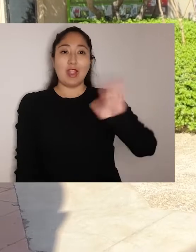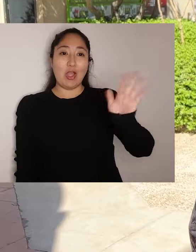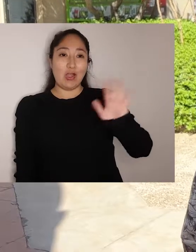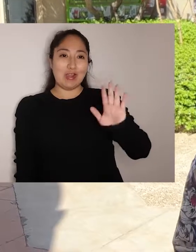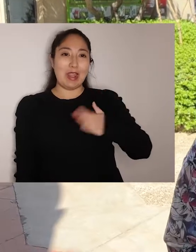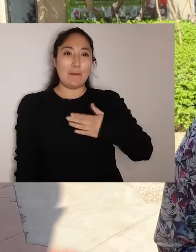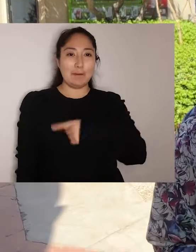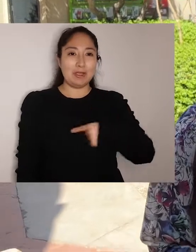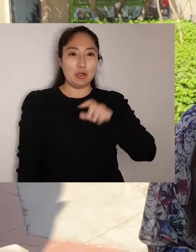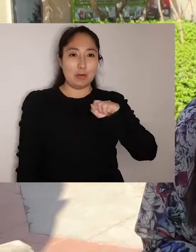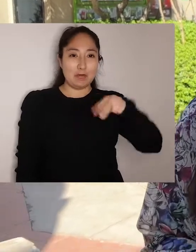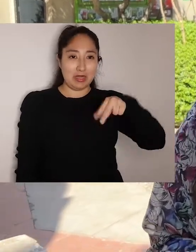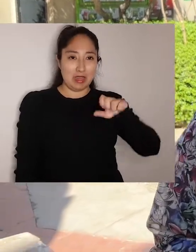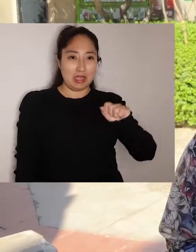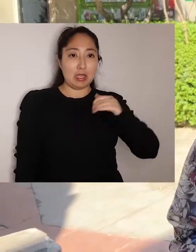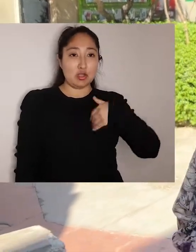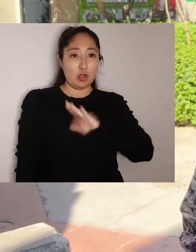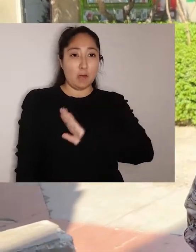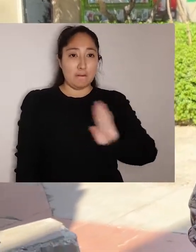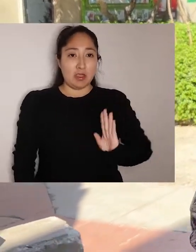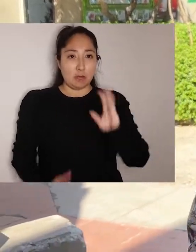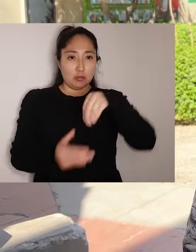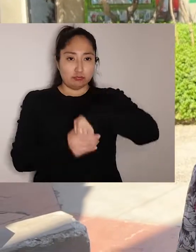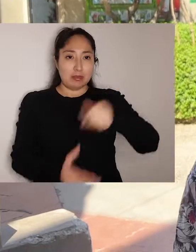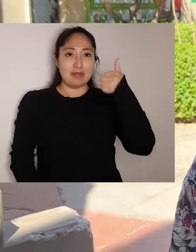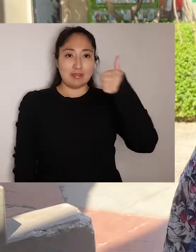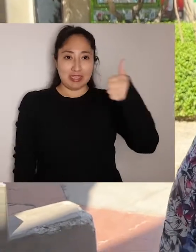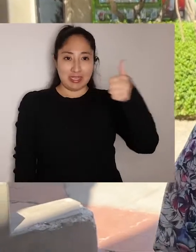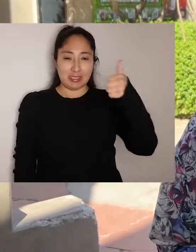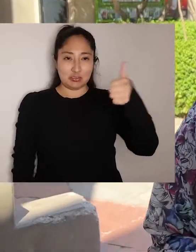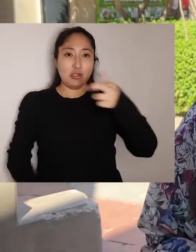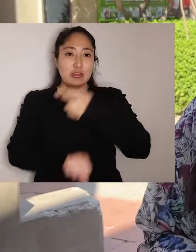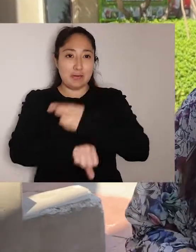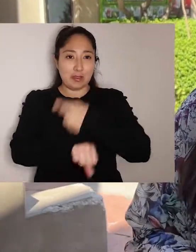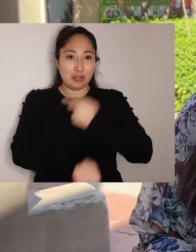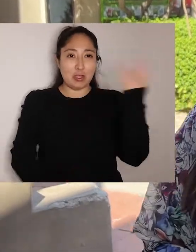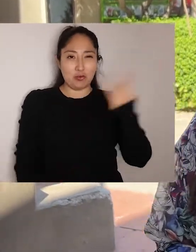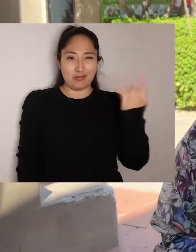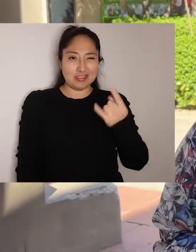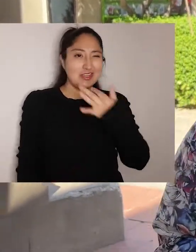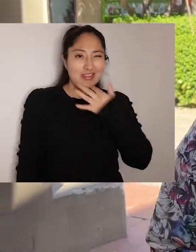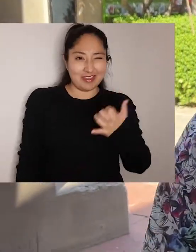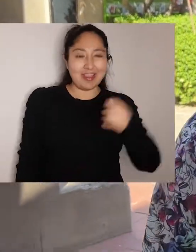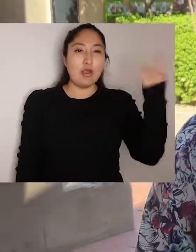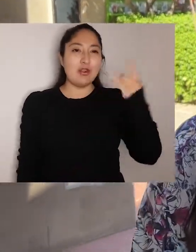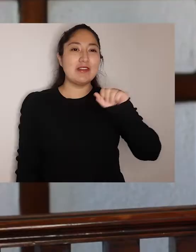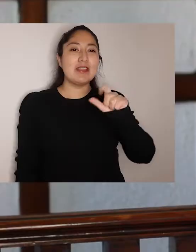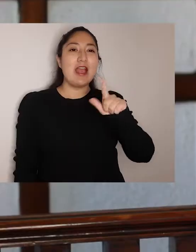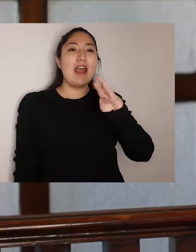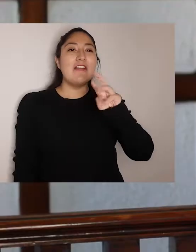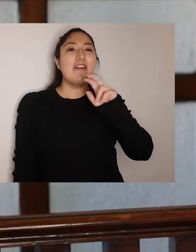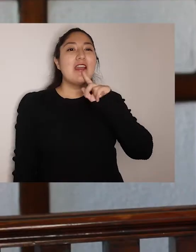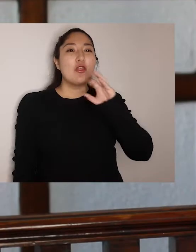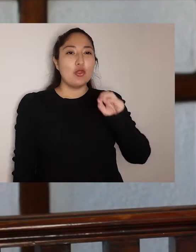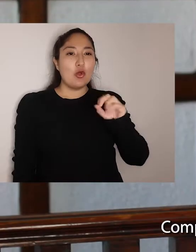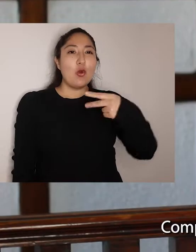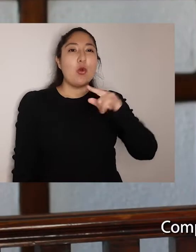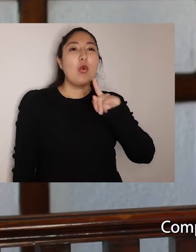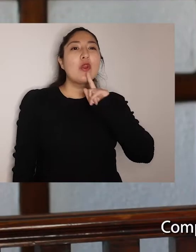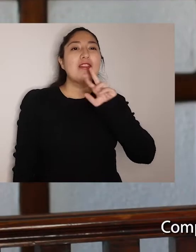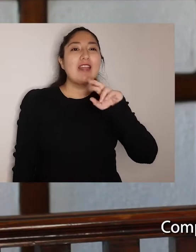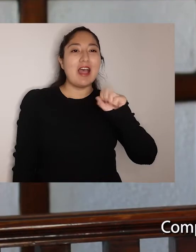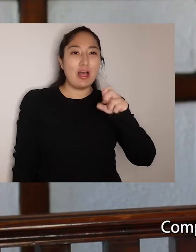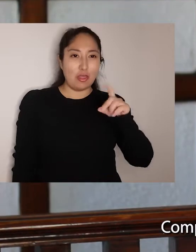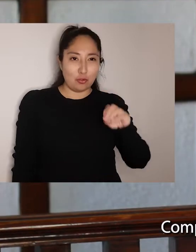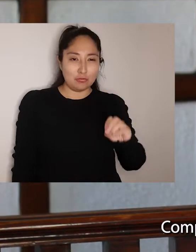Hola, mi nombre es Ana Maliqueo y formo parte de la Dirección de Docencia y Pedagogía Universitaria de la Universidad de Albert Dutal. En esta cápsula